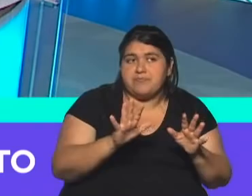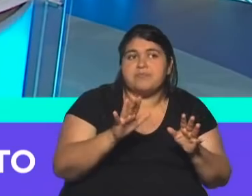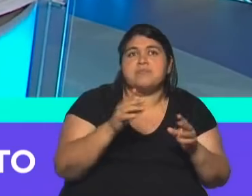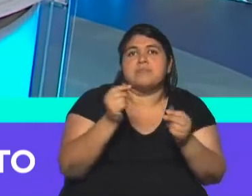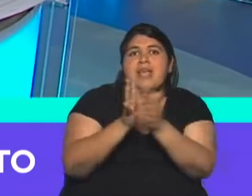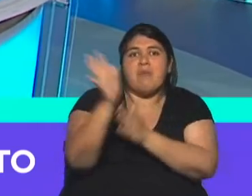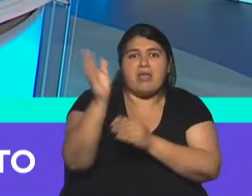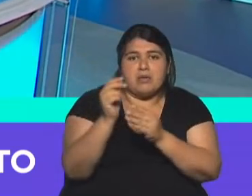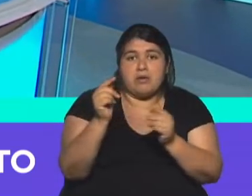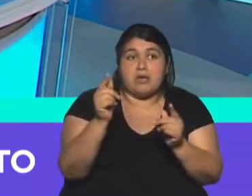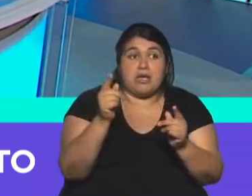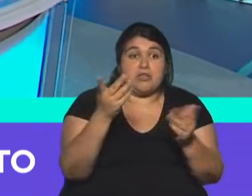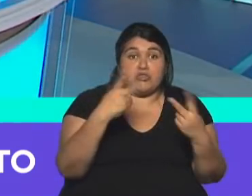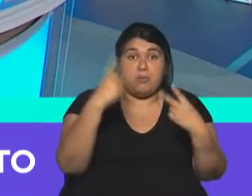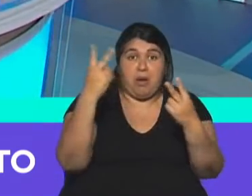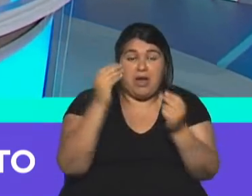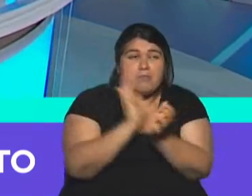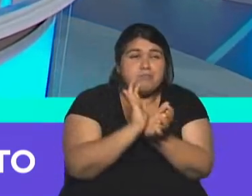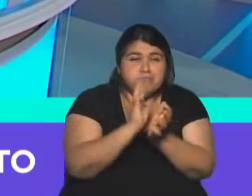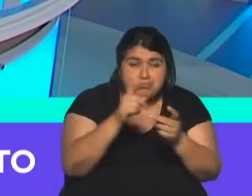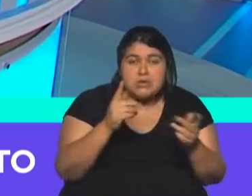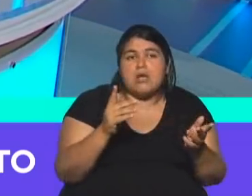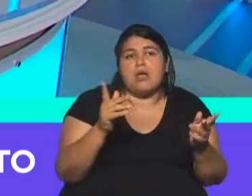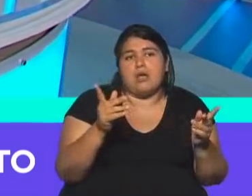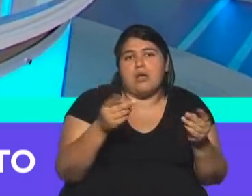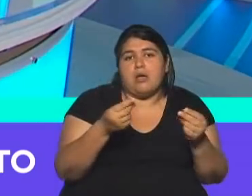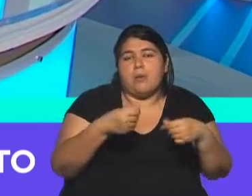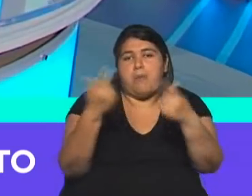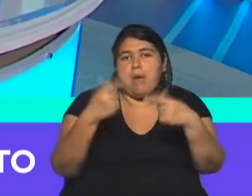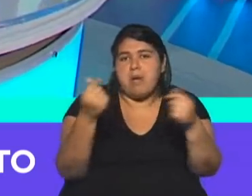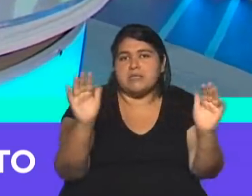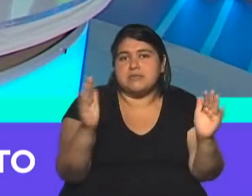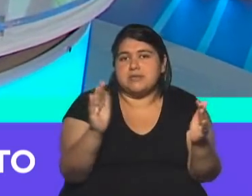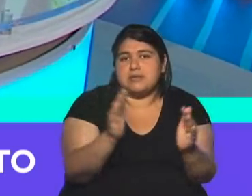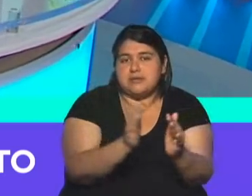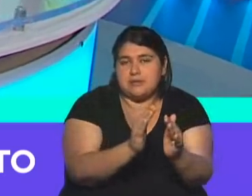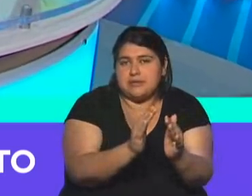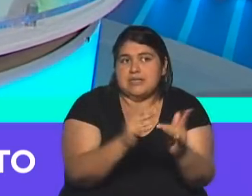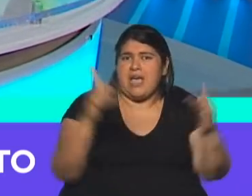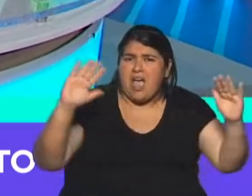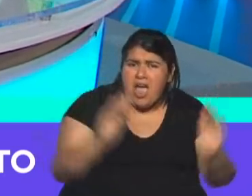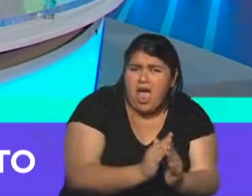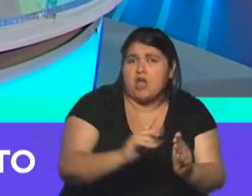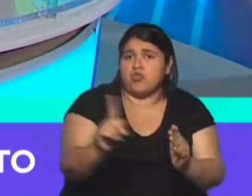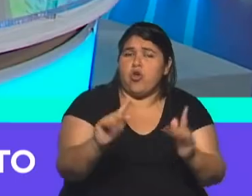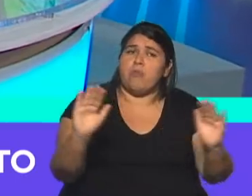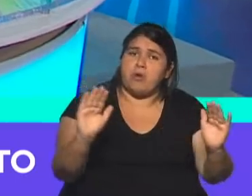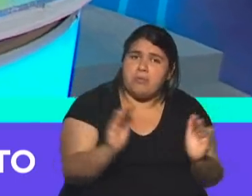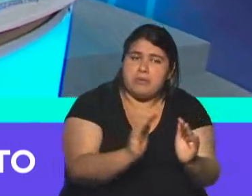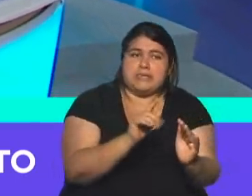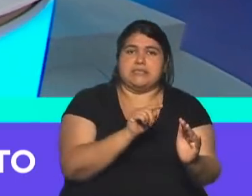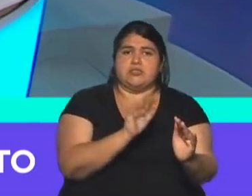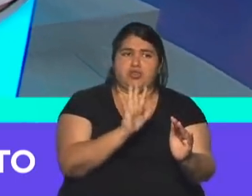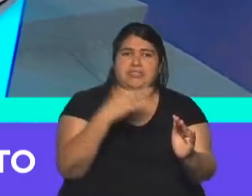esto se baja mucho, no es que desaparece, pero se limita mucho. ¿Qué va a pasar con el turismo? Obviamente